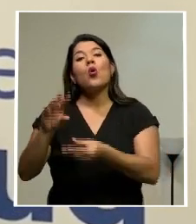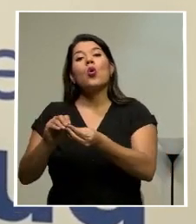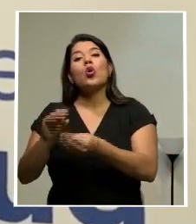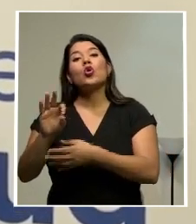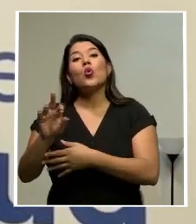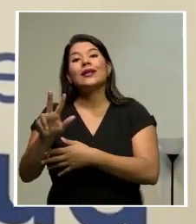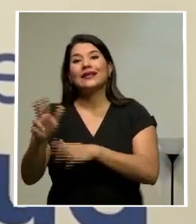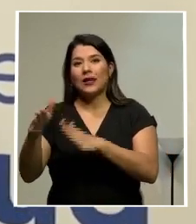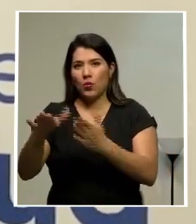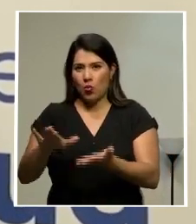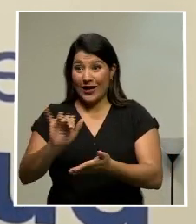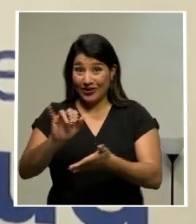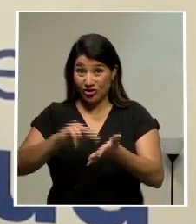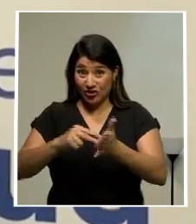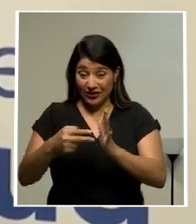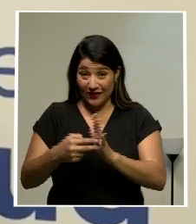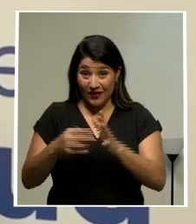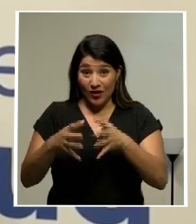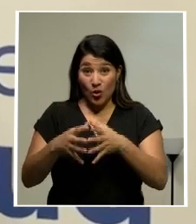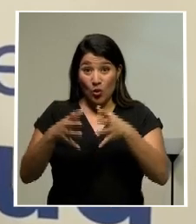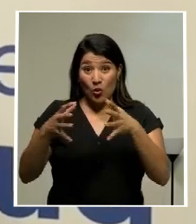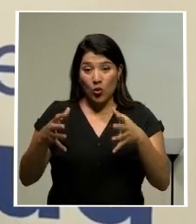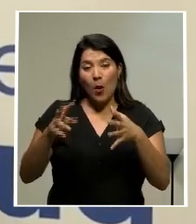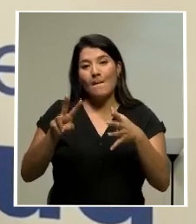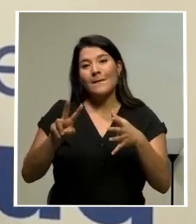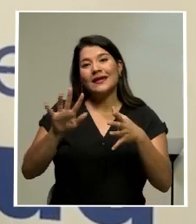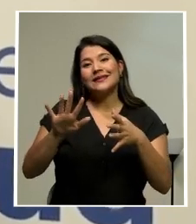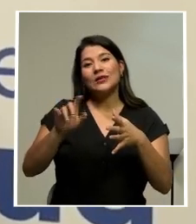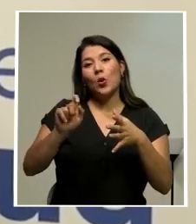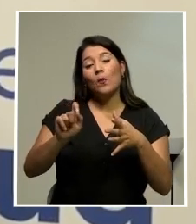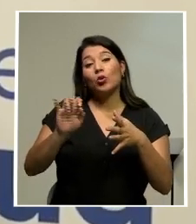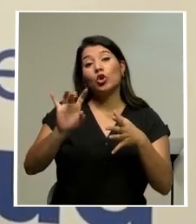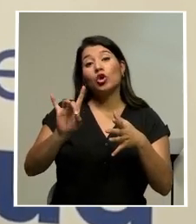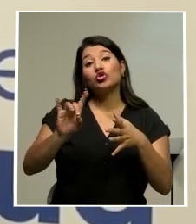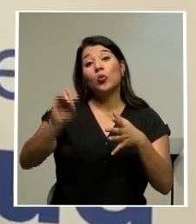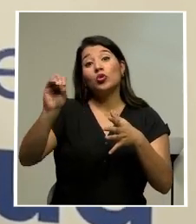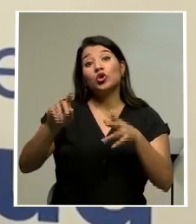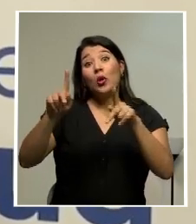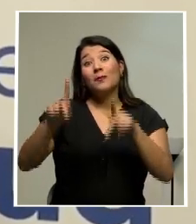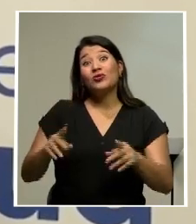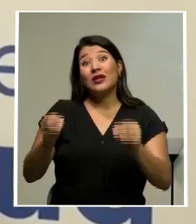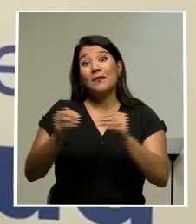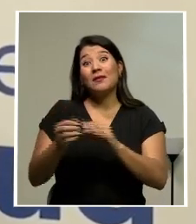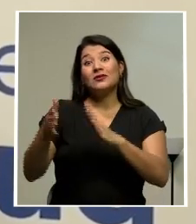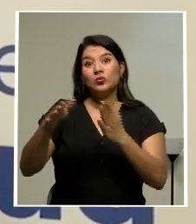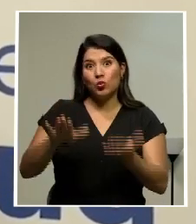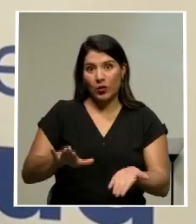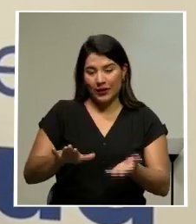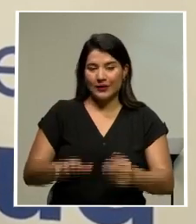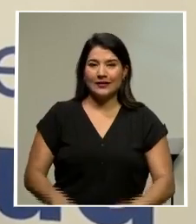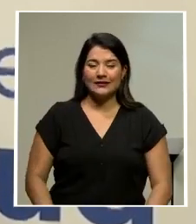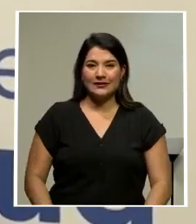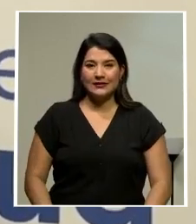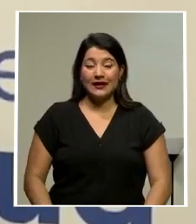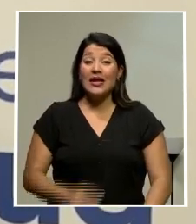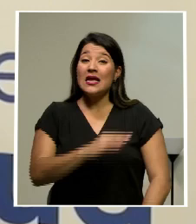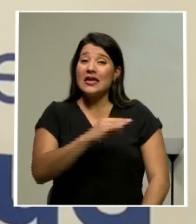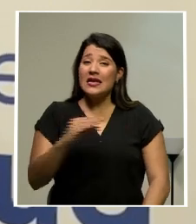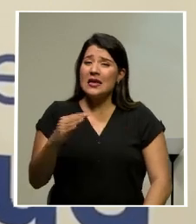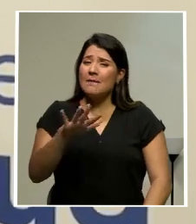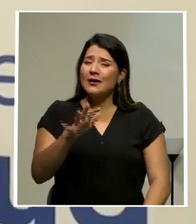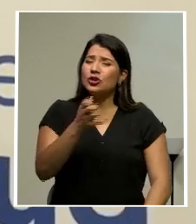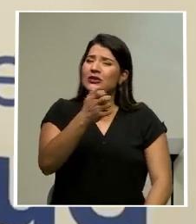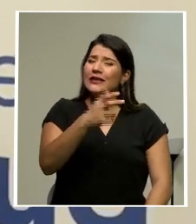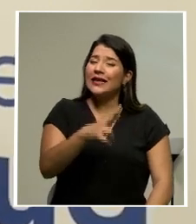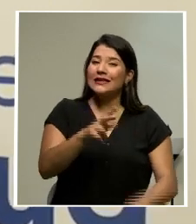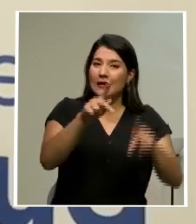Esto representa un aumento del 25.8% en la mortalidad de una semana a otra. Y nada da un promedio de 13